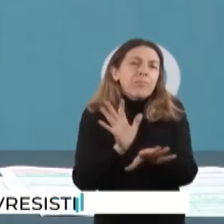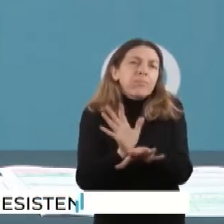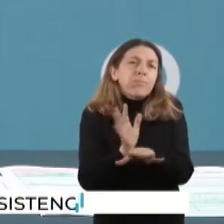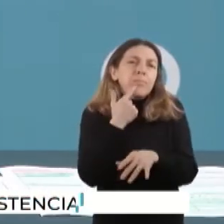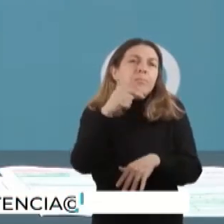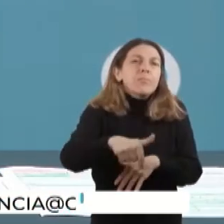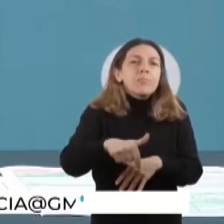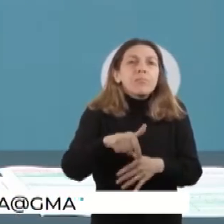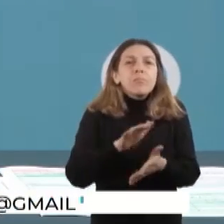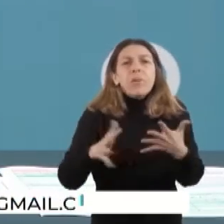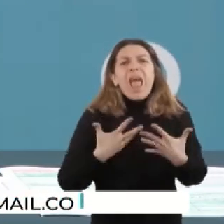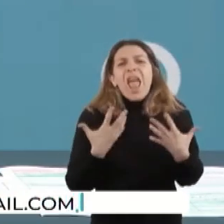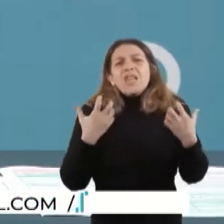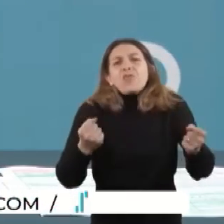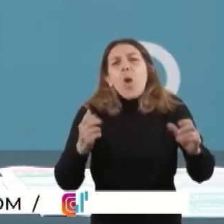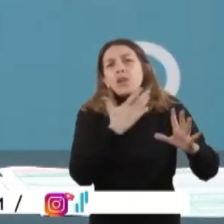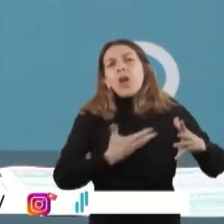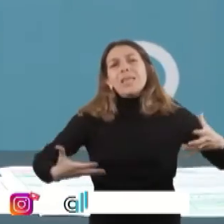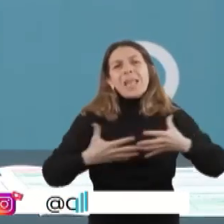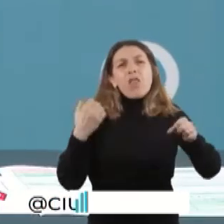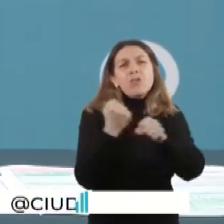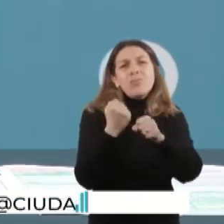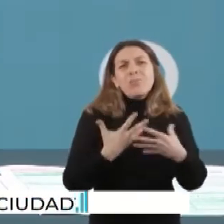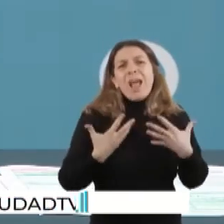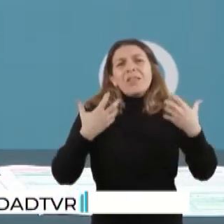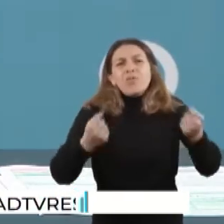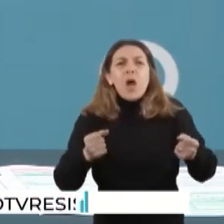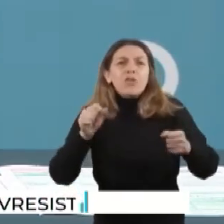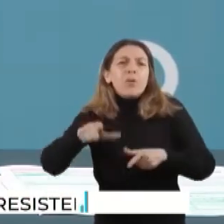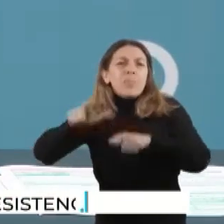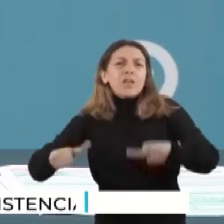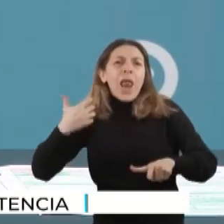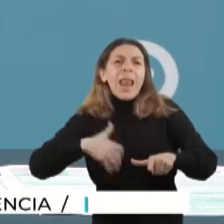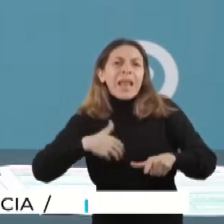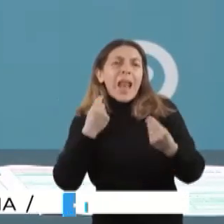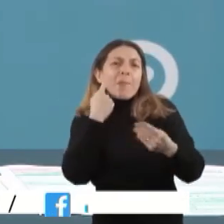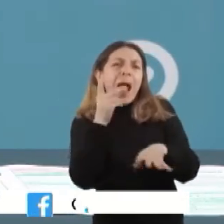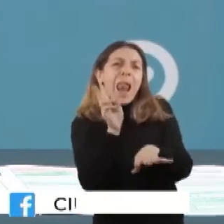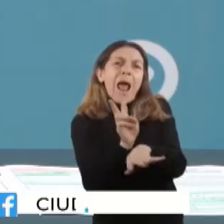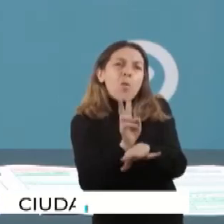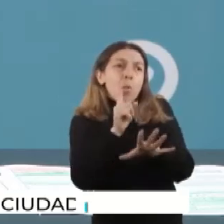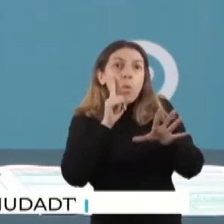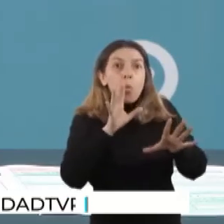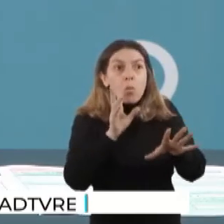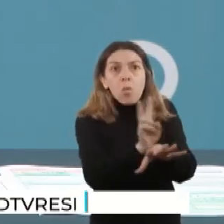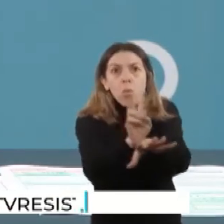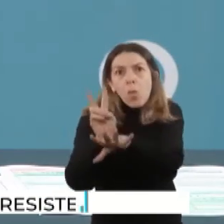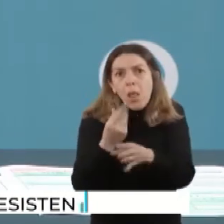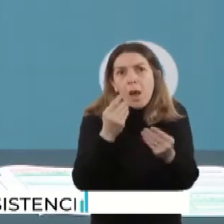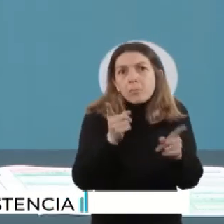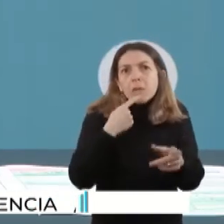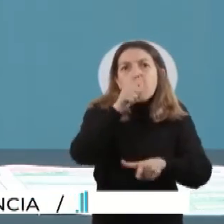un gran esfuerzo que hace el Estado, que hacen los argentinos a través del Estado para seguir cuidando a aquellos que necesitan